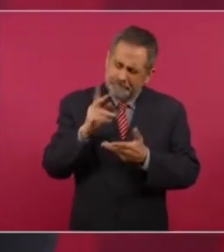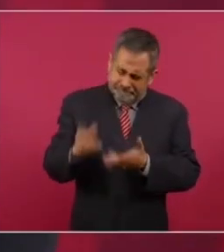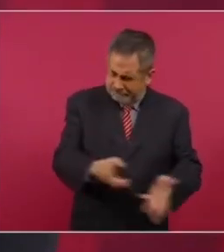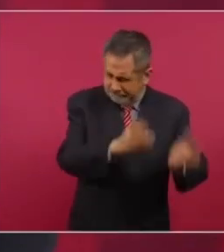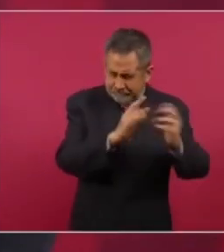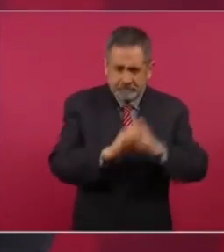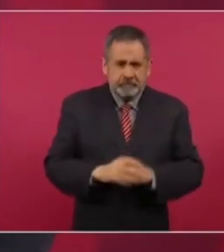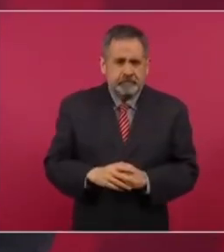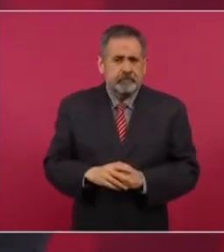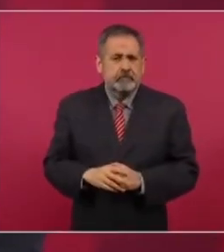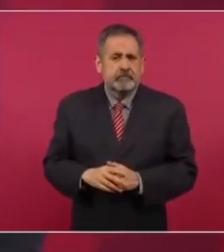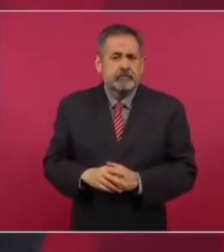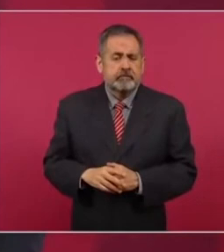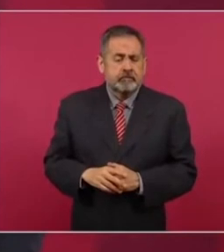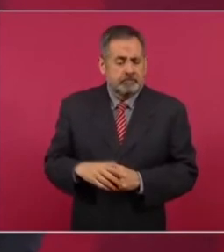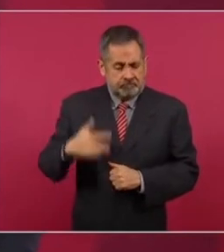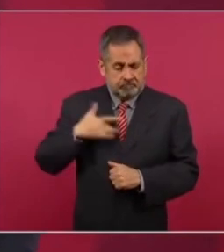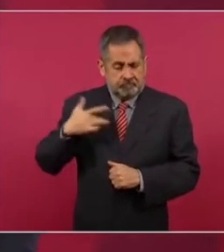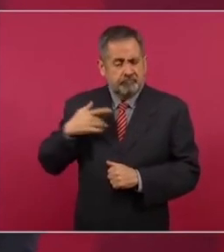yo sostengo